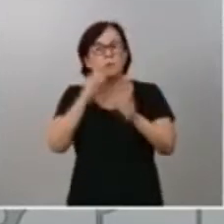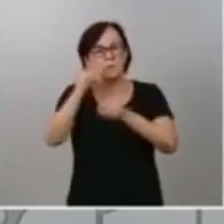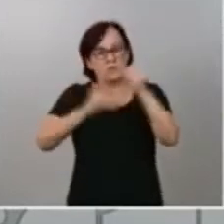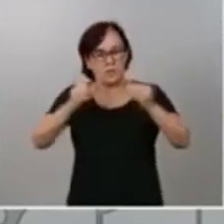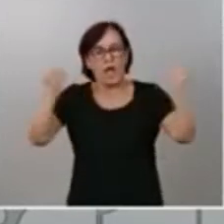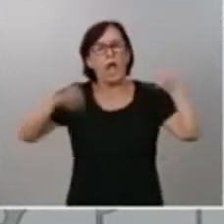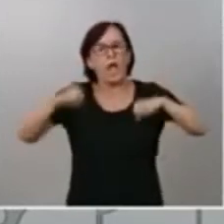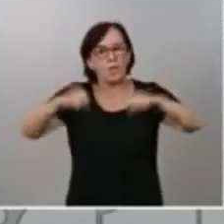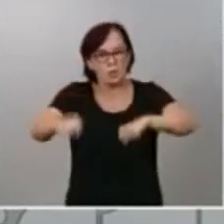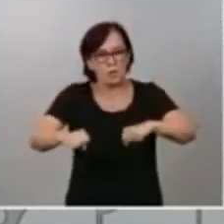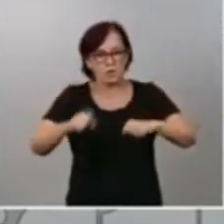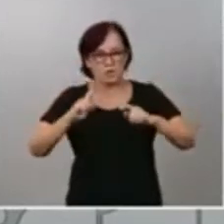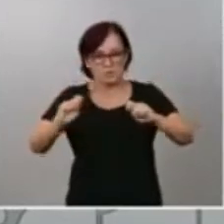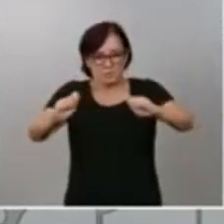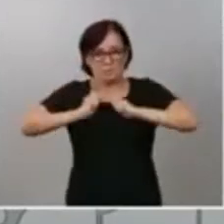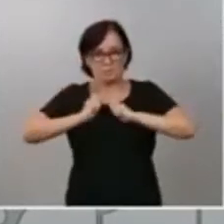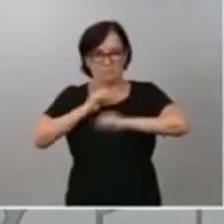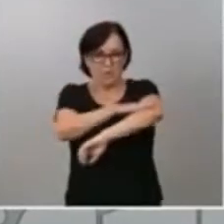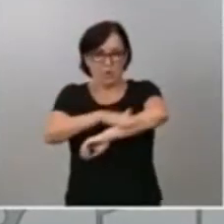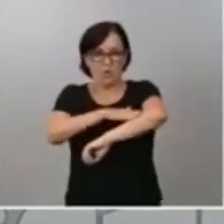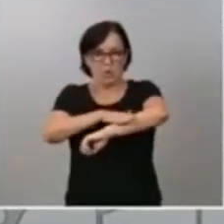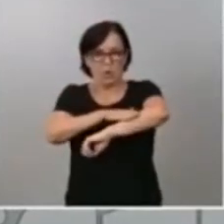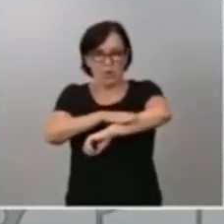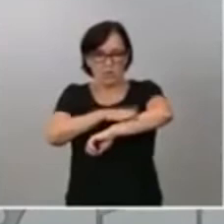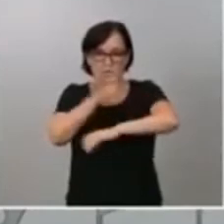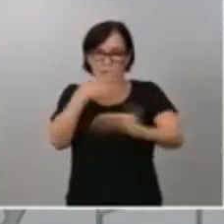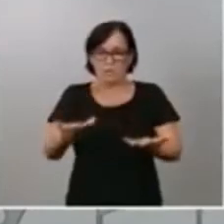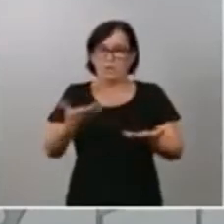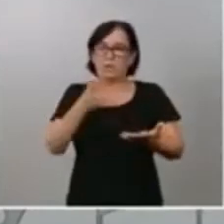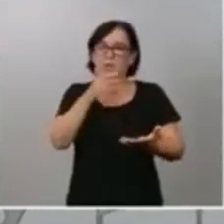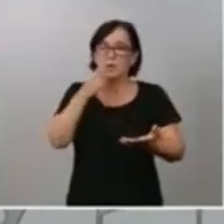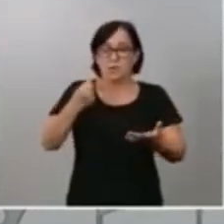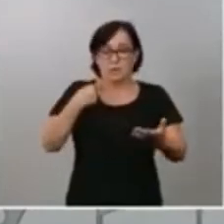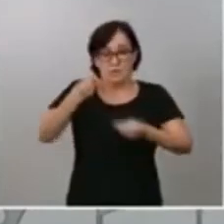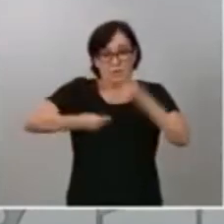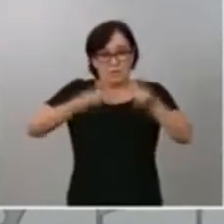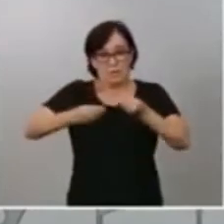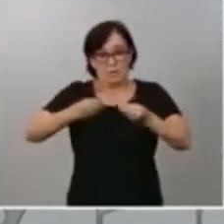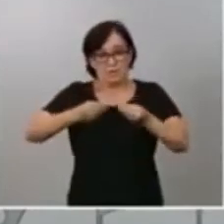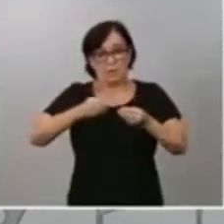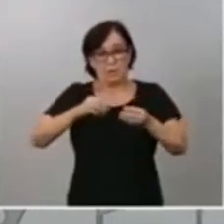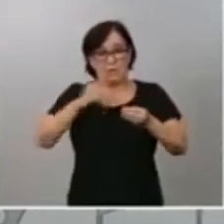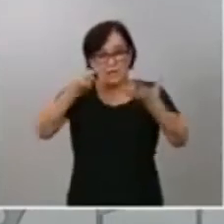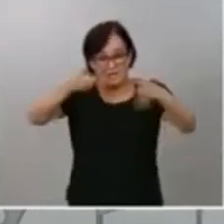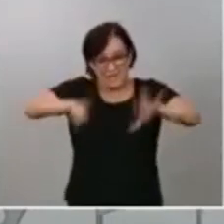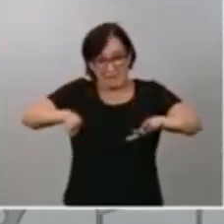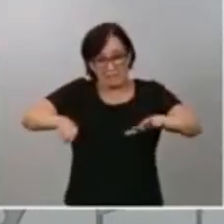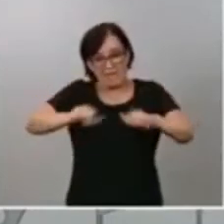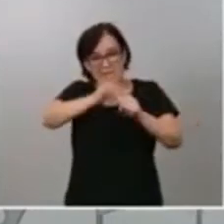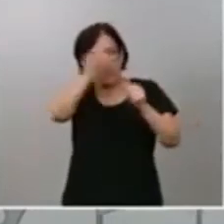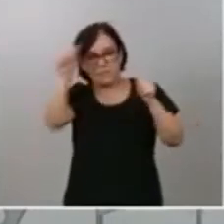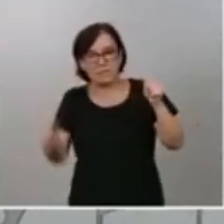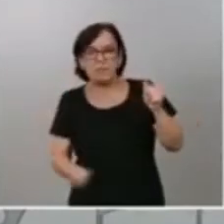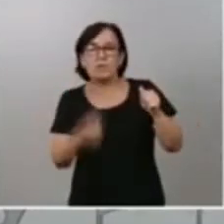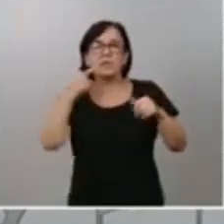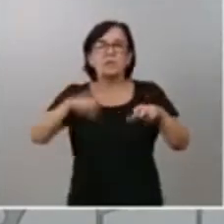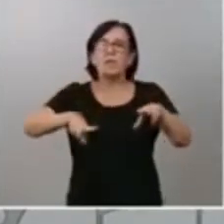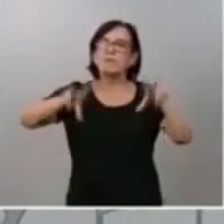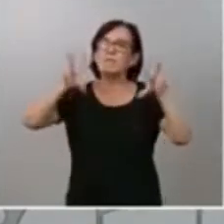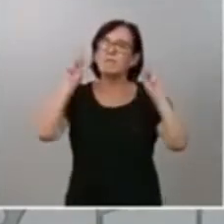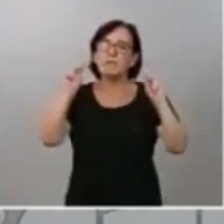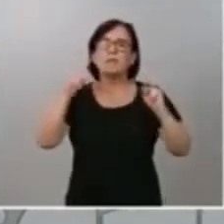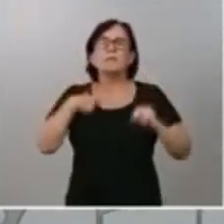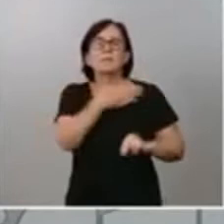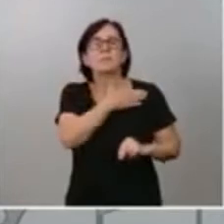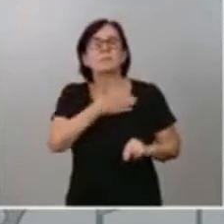investidura, que se han activado o completado a lo largo de estos seis meses. Y, por último, me gustaría mencionar algunos de los